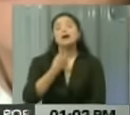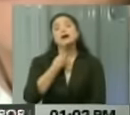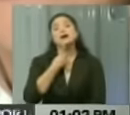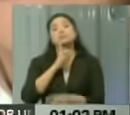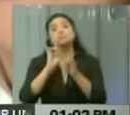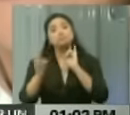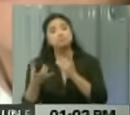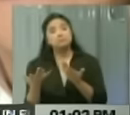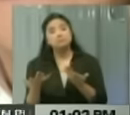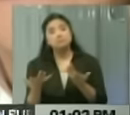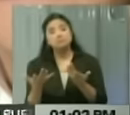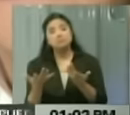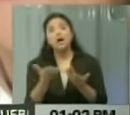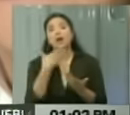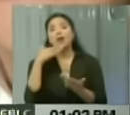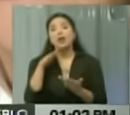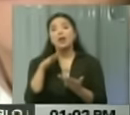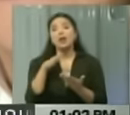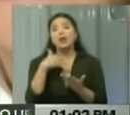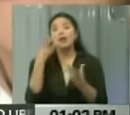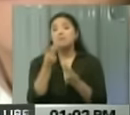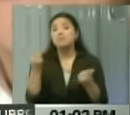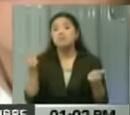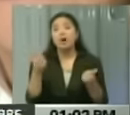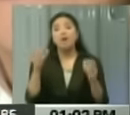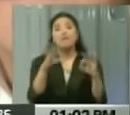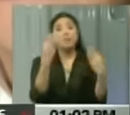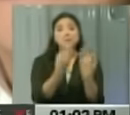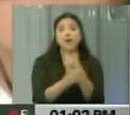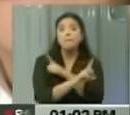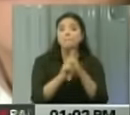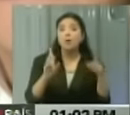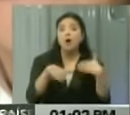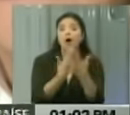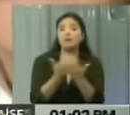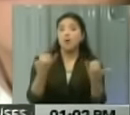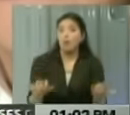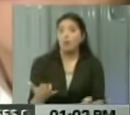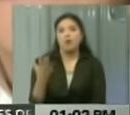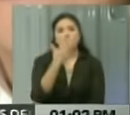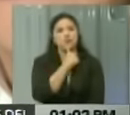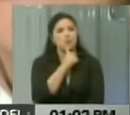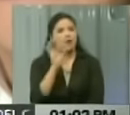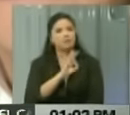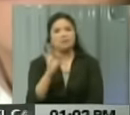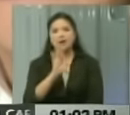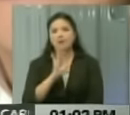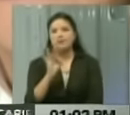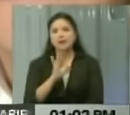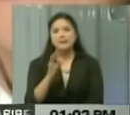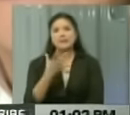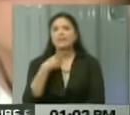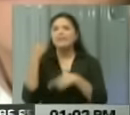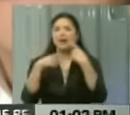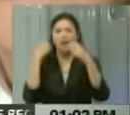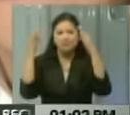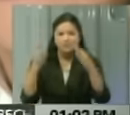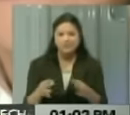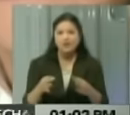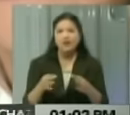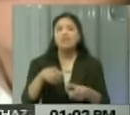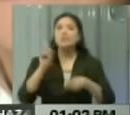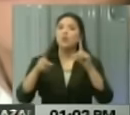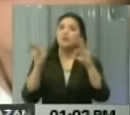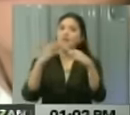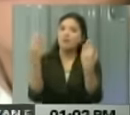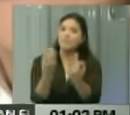la pérdida de algún familiar, pero hasta el momento no hemos tenido una declaración fija de alguno de